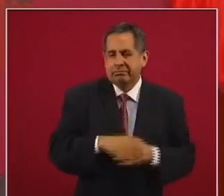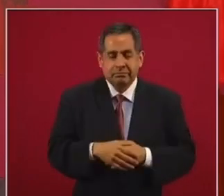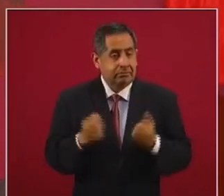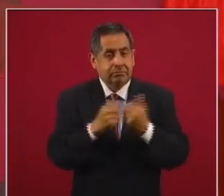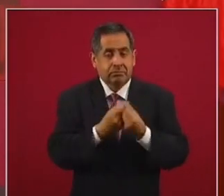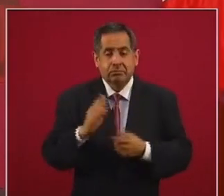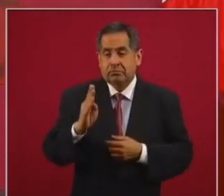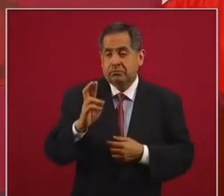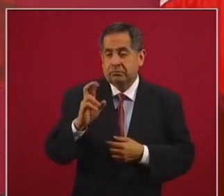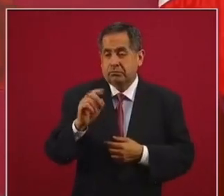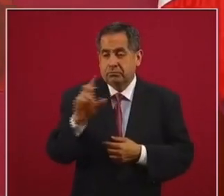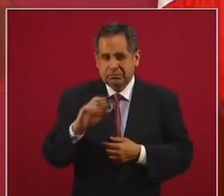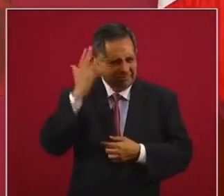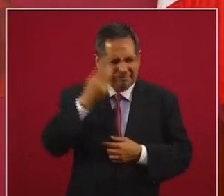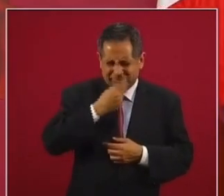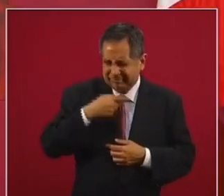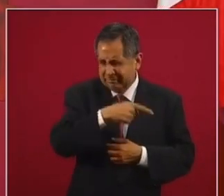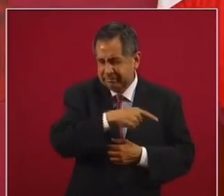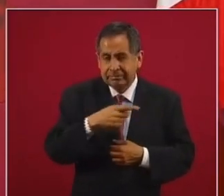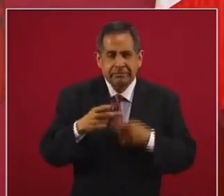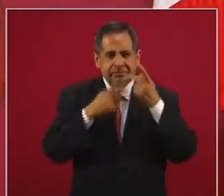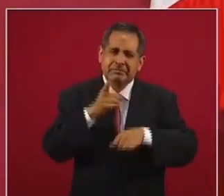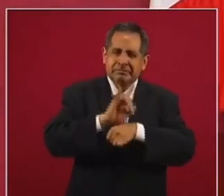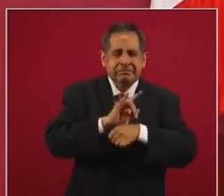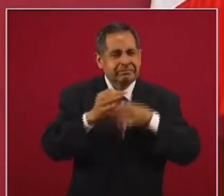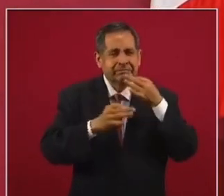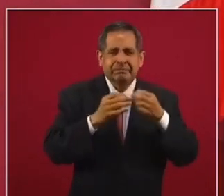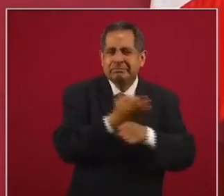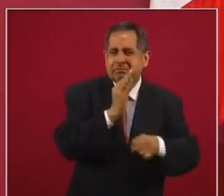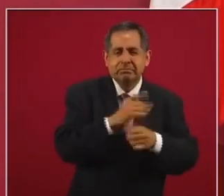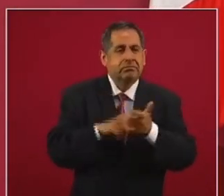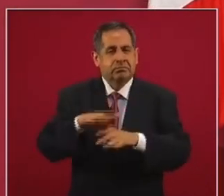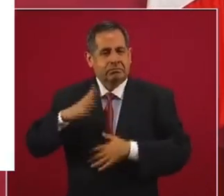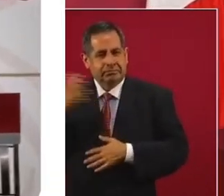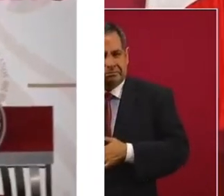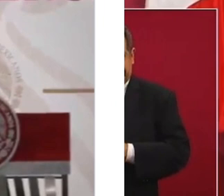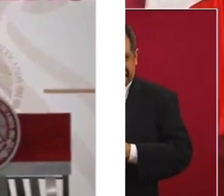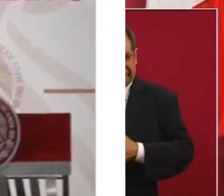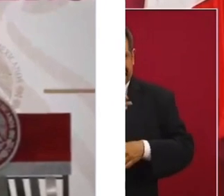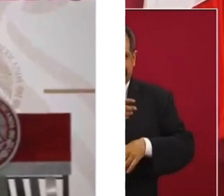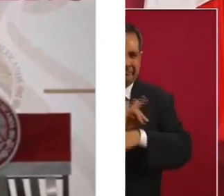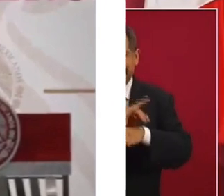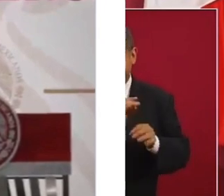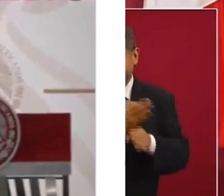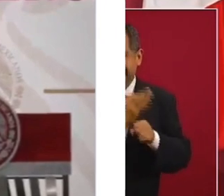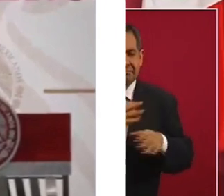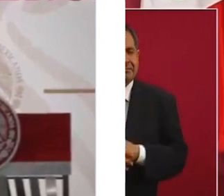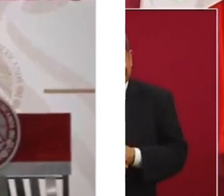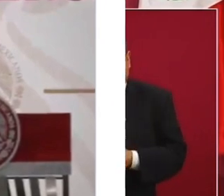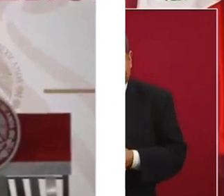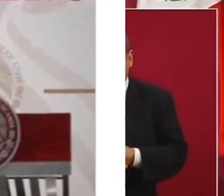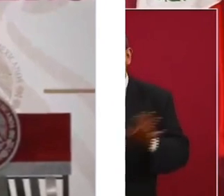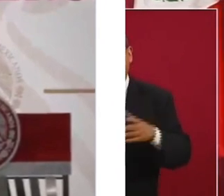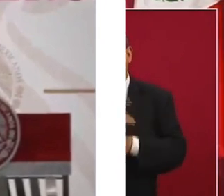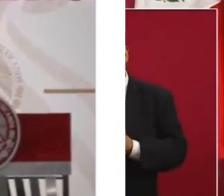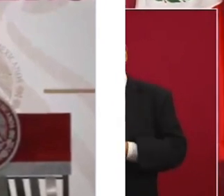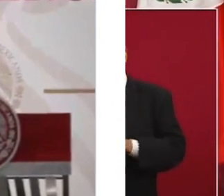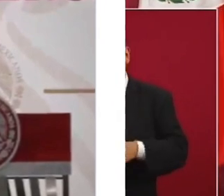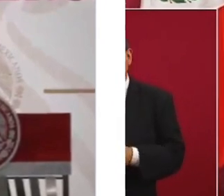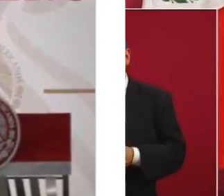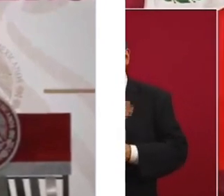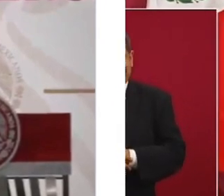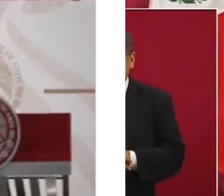Con Broso, al otro día me dijeron que hizo una parodia sobre esta conferencia, pero ya no, ya no es lo mismo.